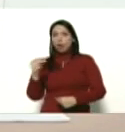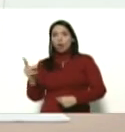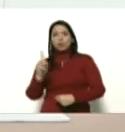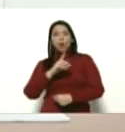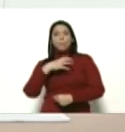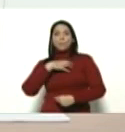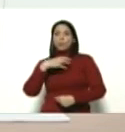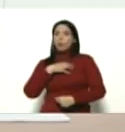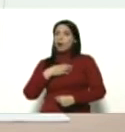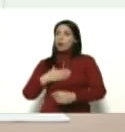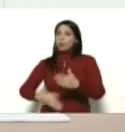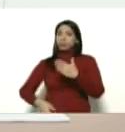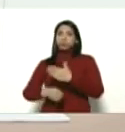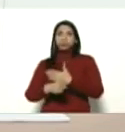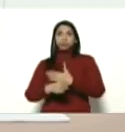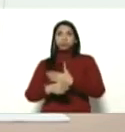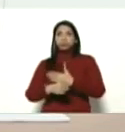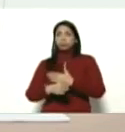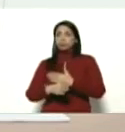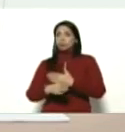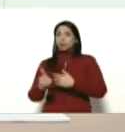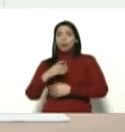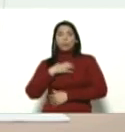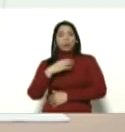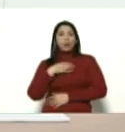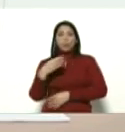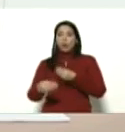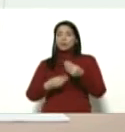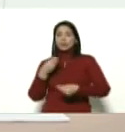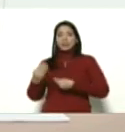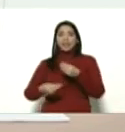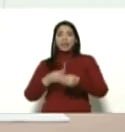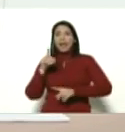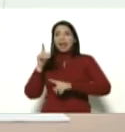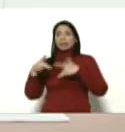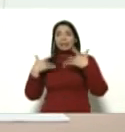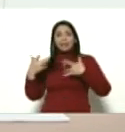ir, no podemos todavía hacer actos de ese tipo, no.